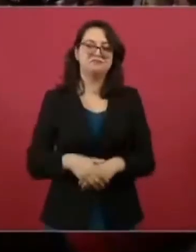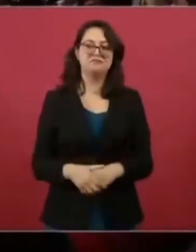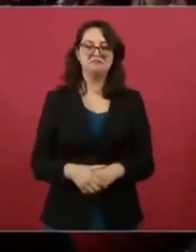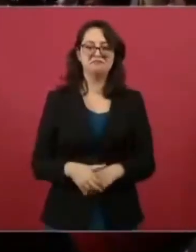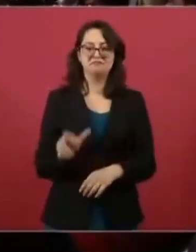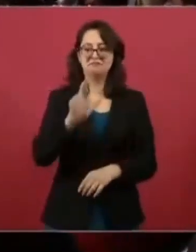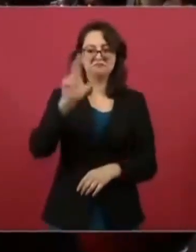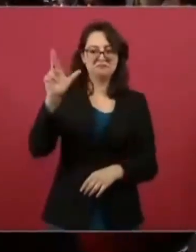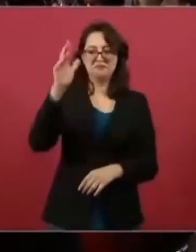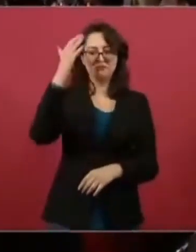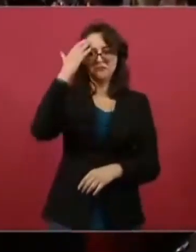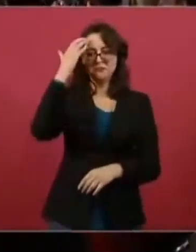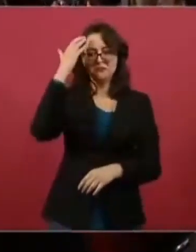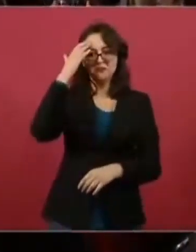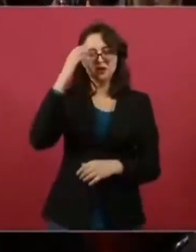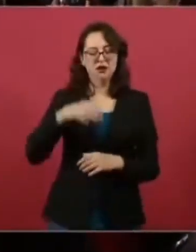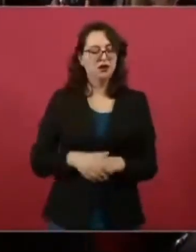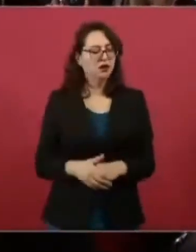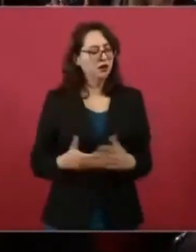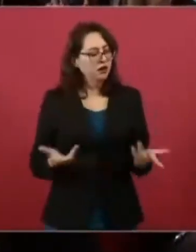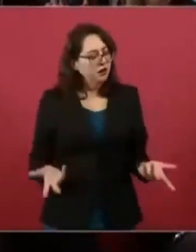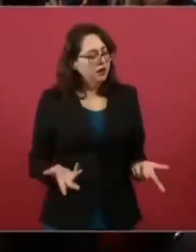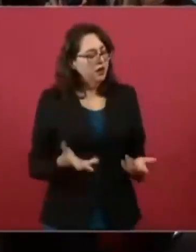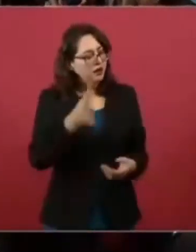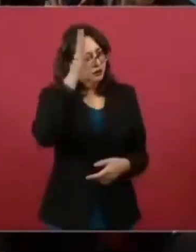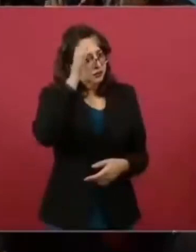o son unos ingratos, ¿no?